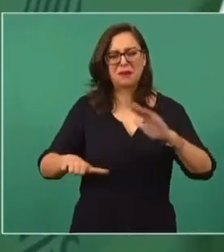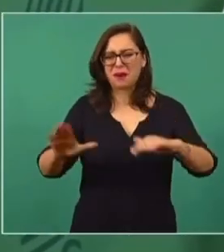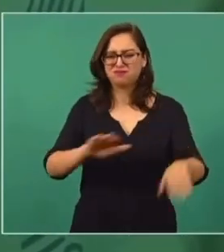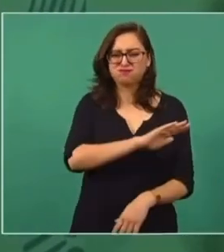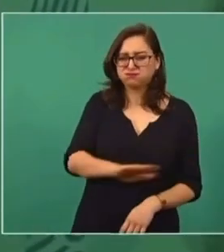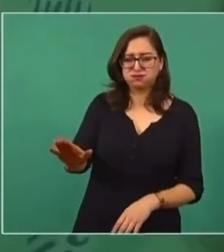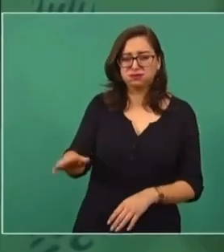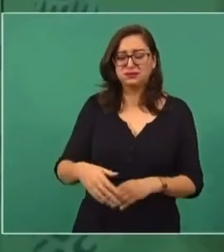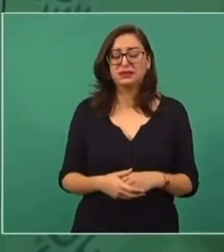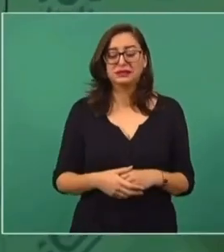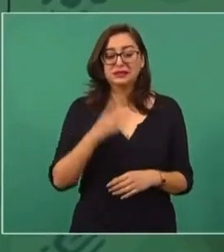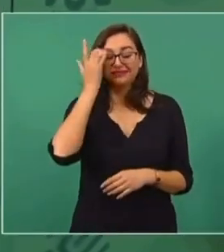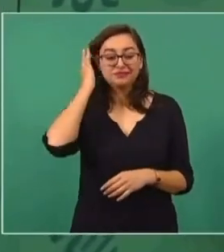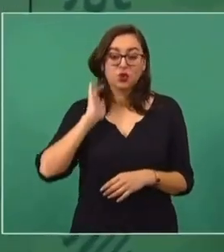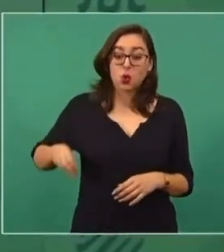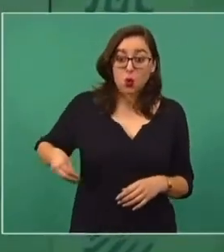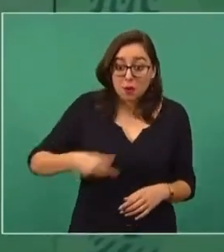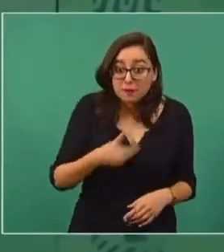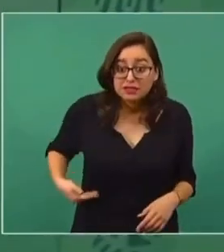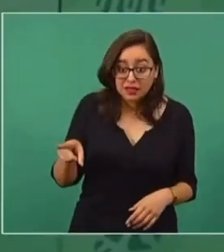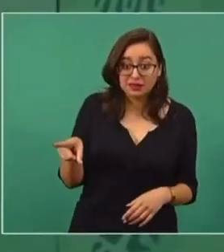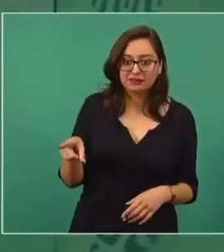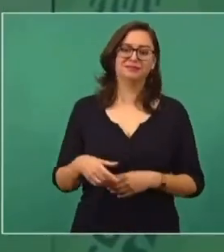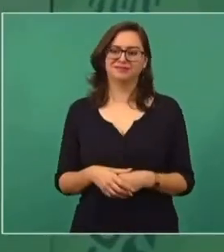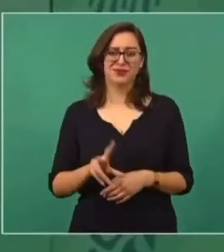COVID. Y eso, pues no es culpa de él,